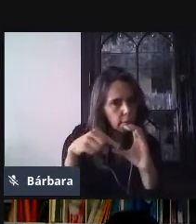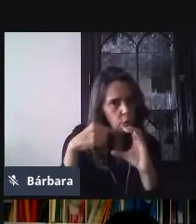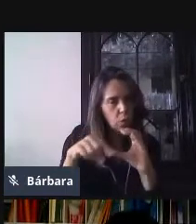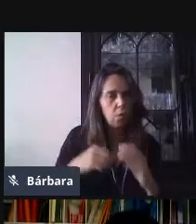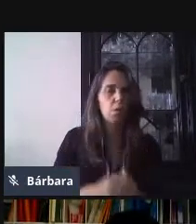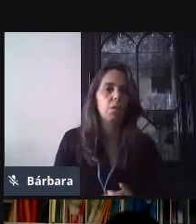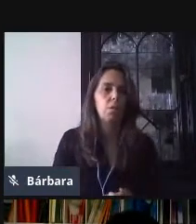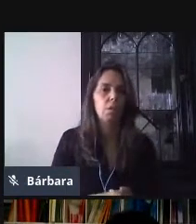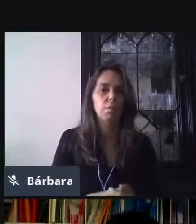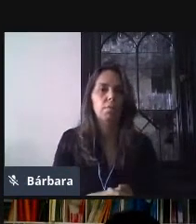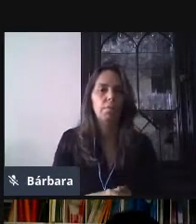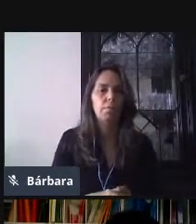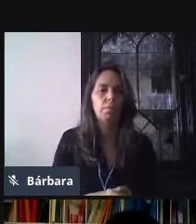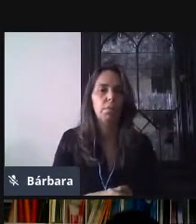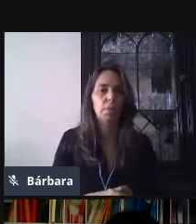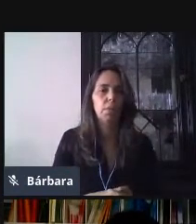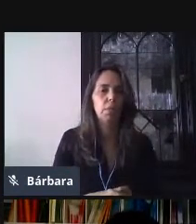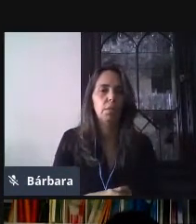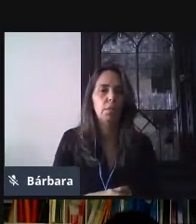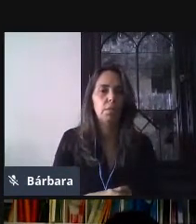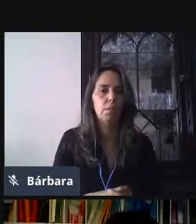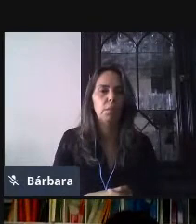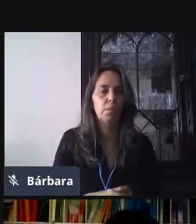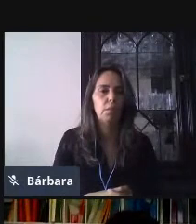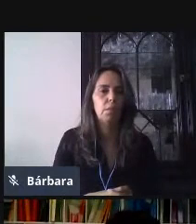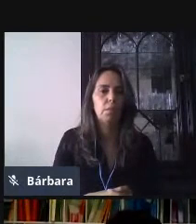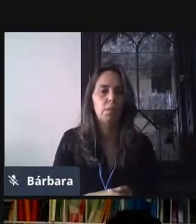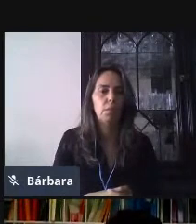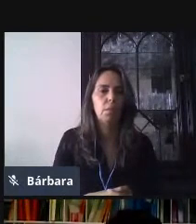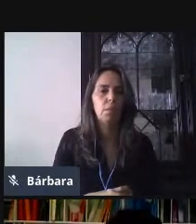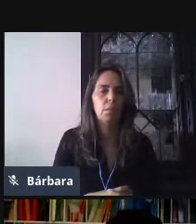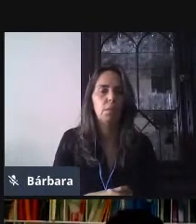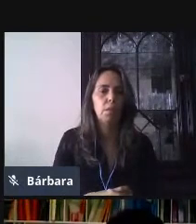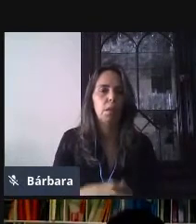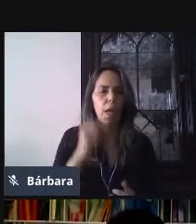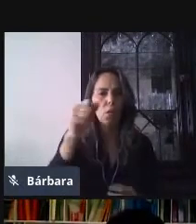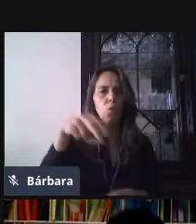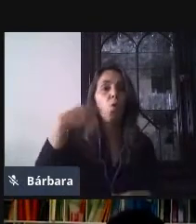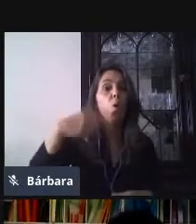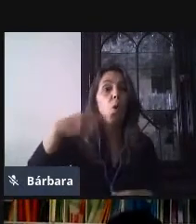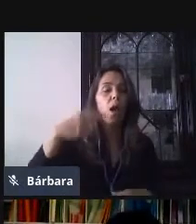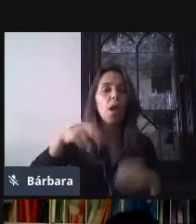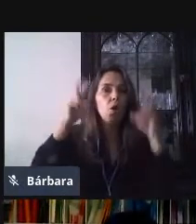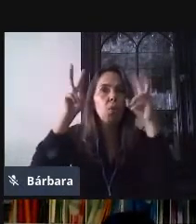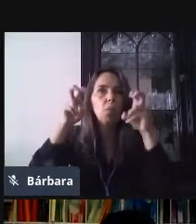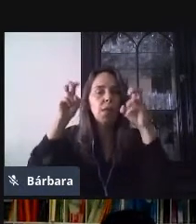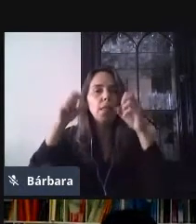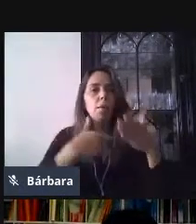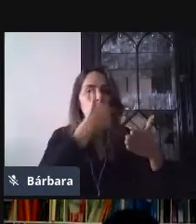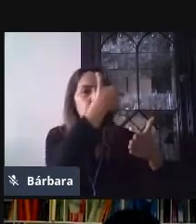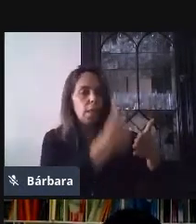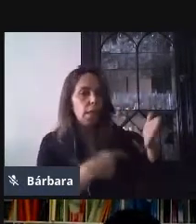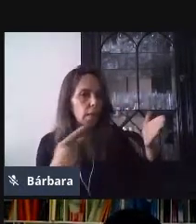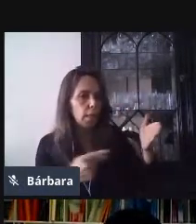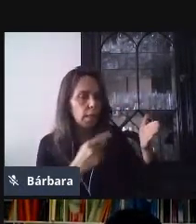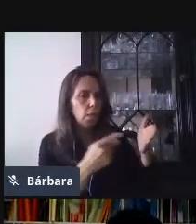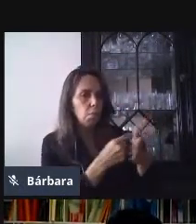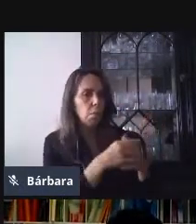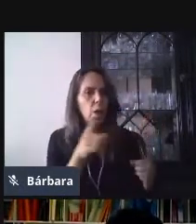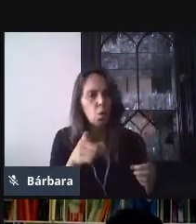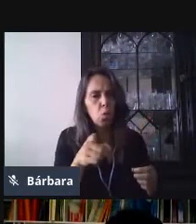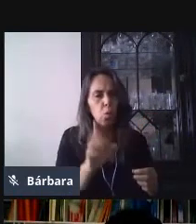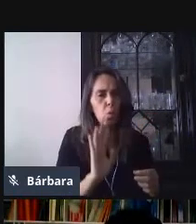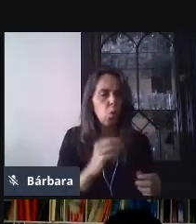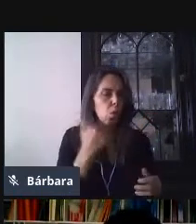y en asunto, voy a, se va a colocar siempre en nombre de mi formulario. Yo decido si lo cambio o no y puedo agregar un